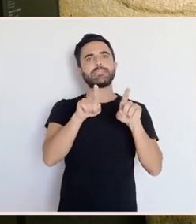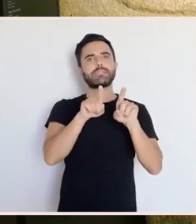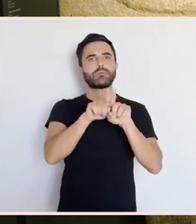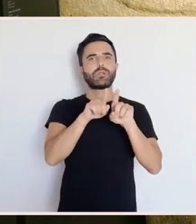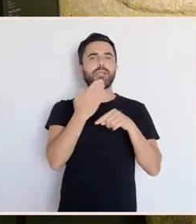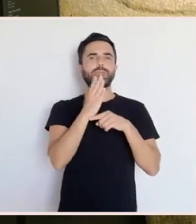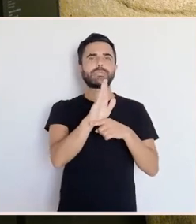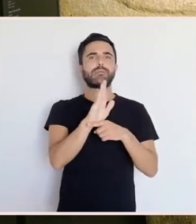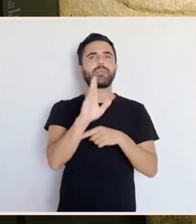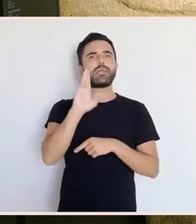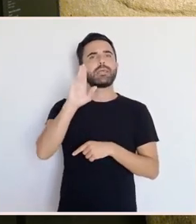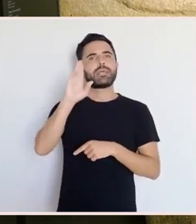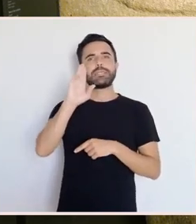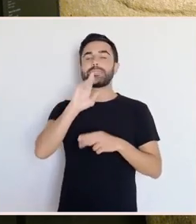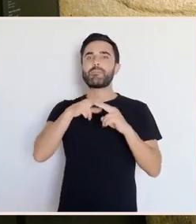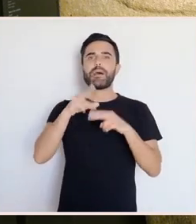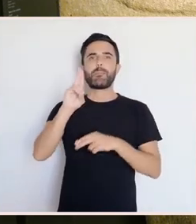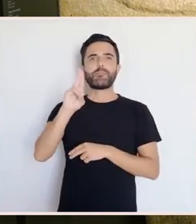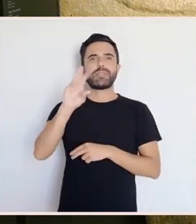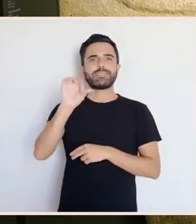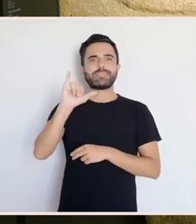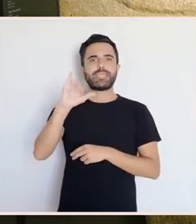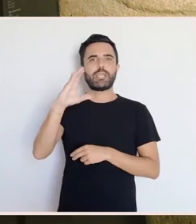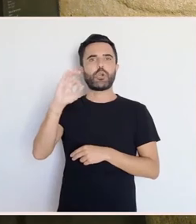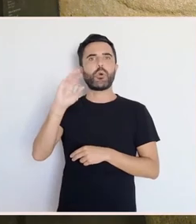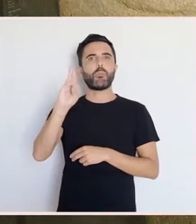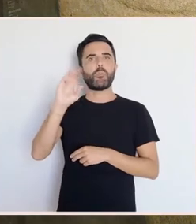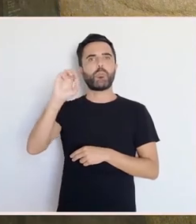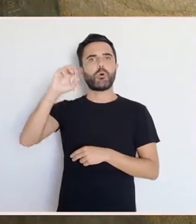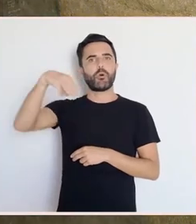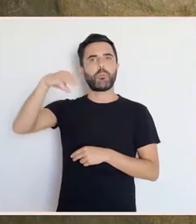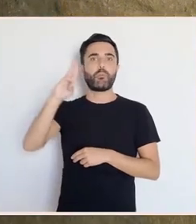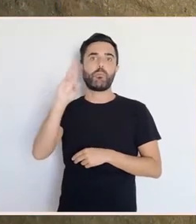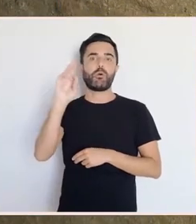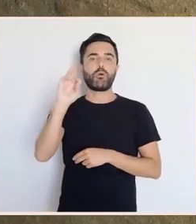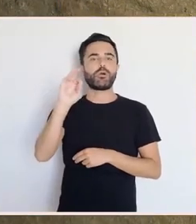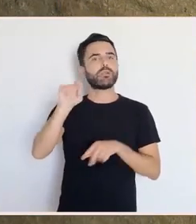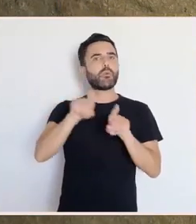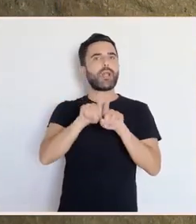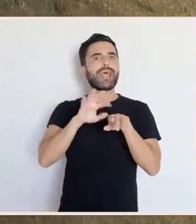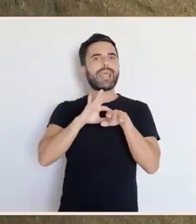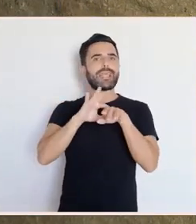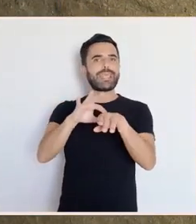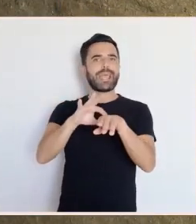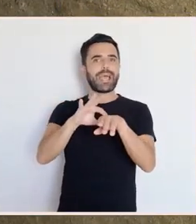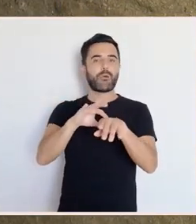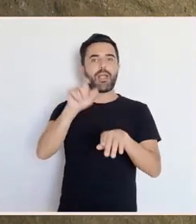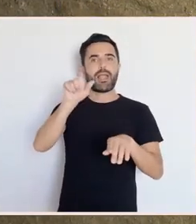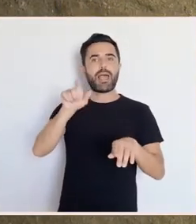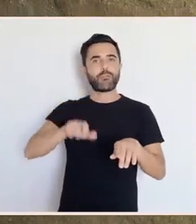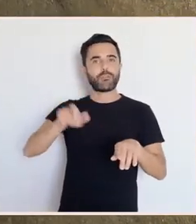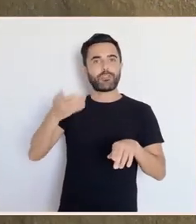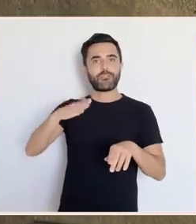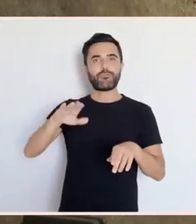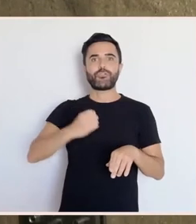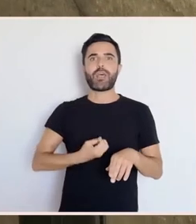guía, un ente que acompaña as almas dos defuntos cara ao mais alá. Neste caso a embarcación podería ter o mesmo